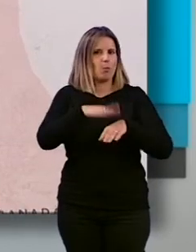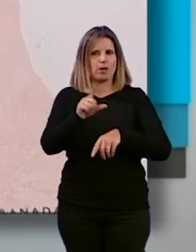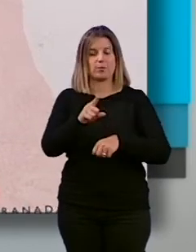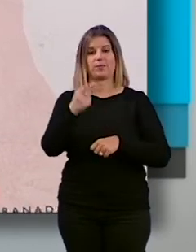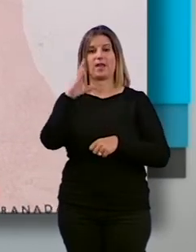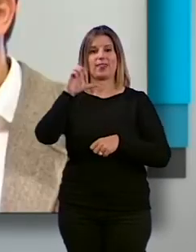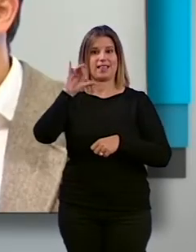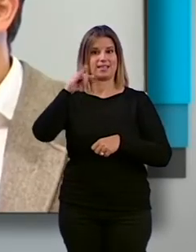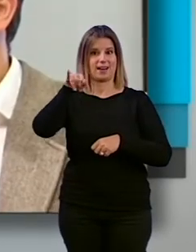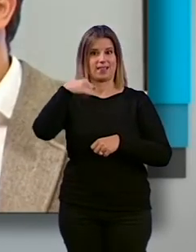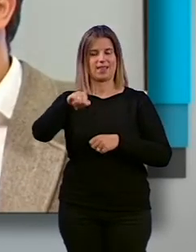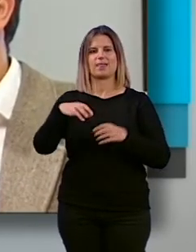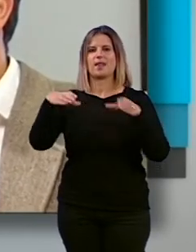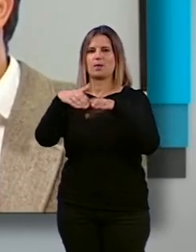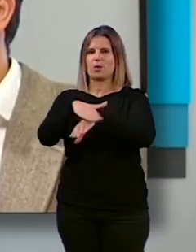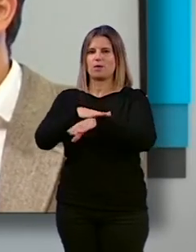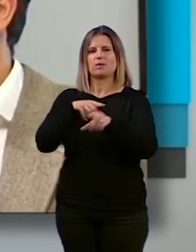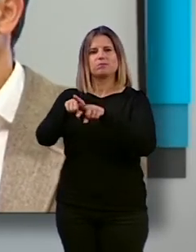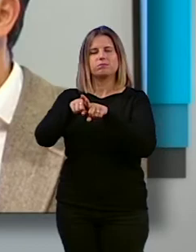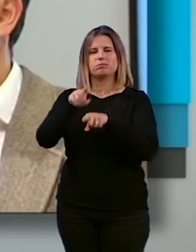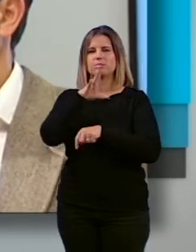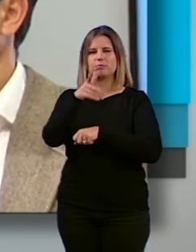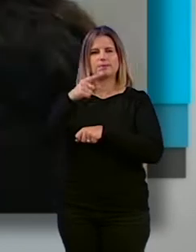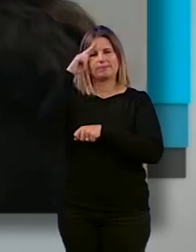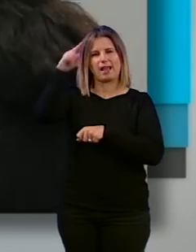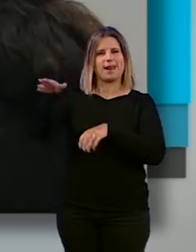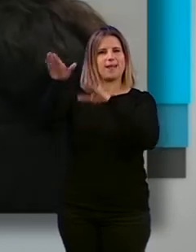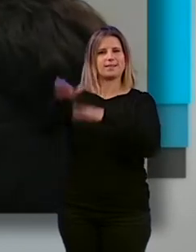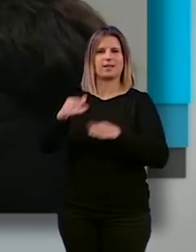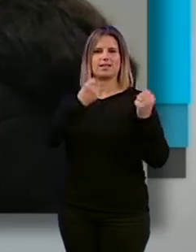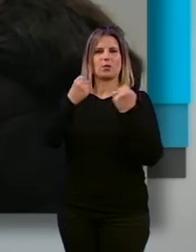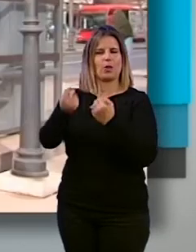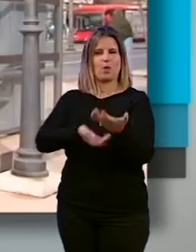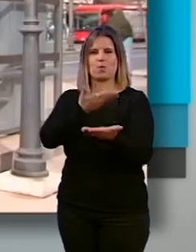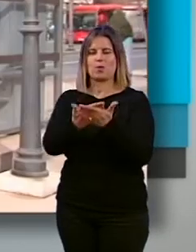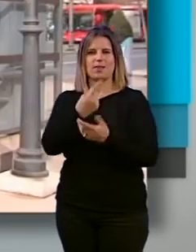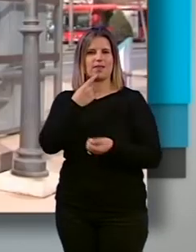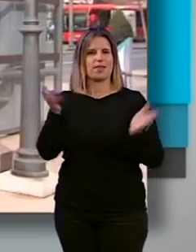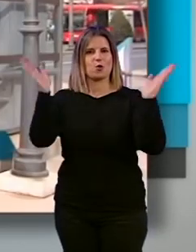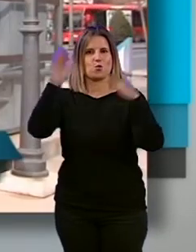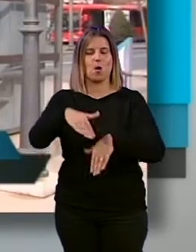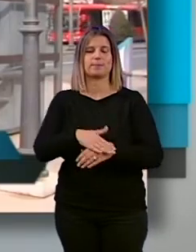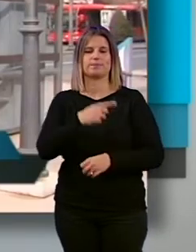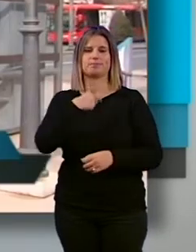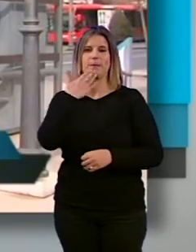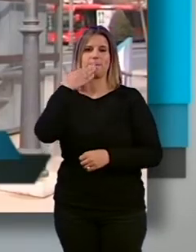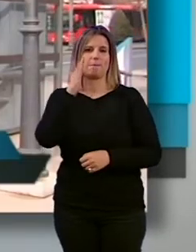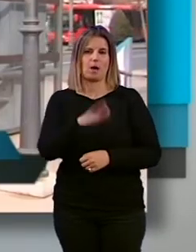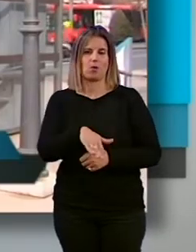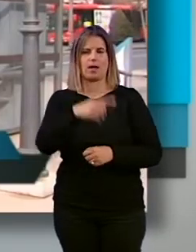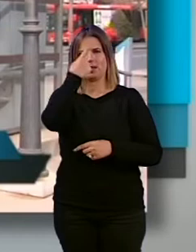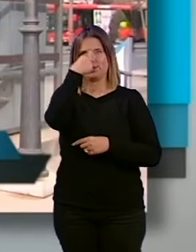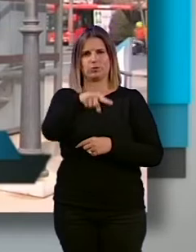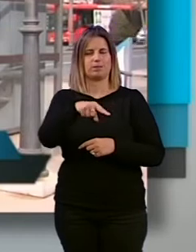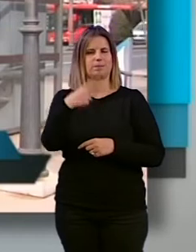Díaz ha criticado al equipo de gobierno por considerar una falta de lealtad institucional esta propuesta. Parece que Paco Cuenca está desde el primer